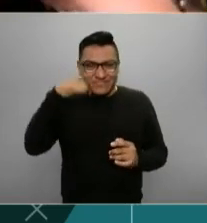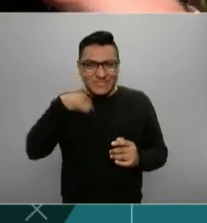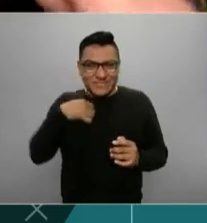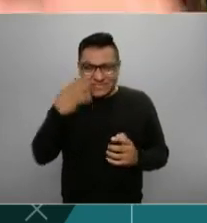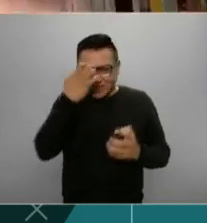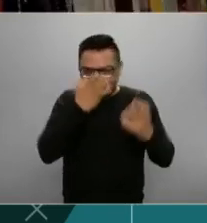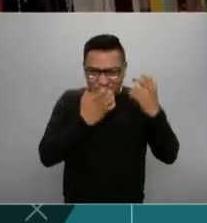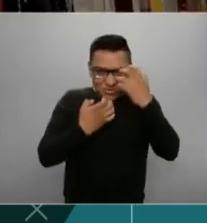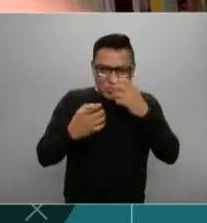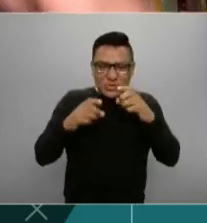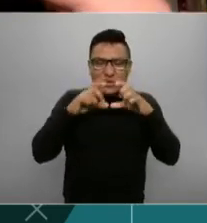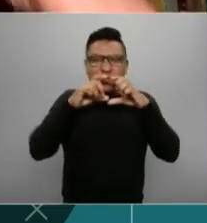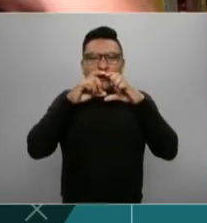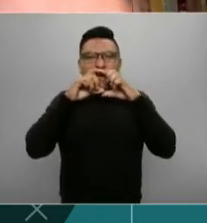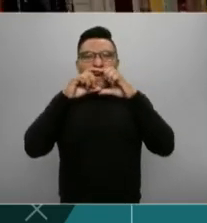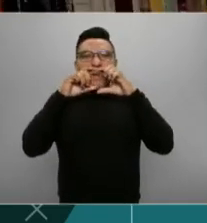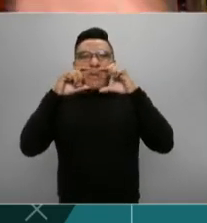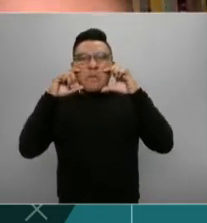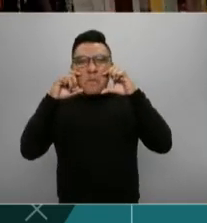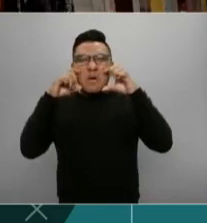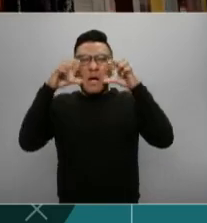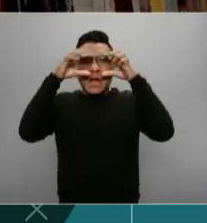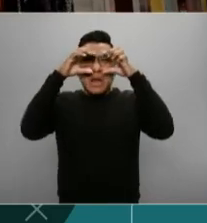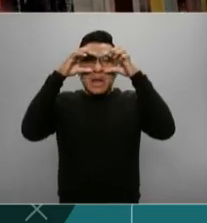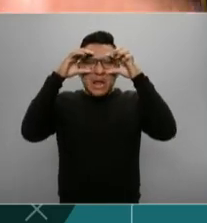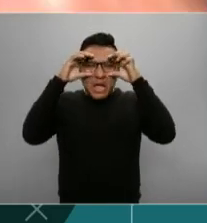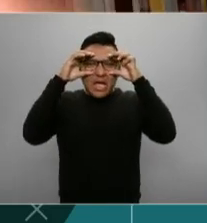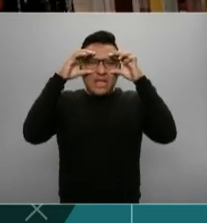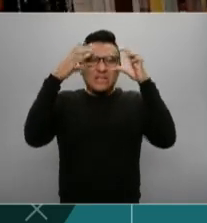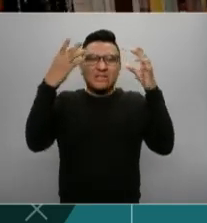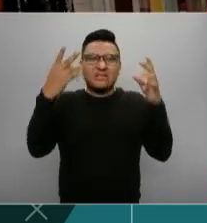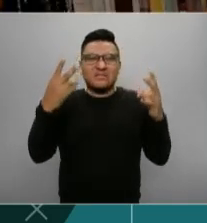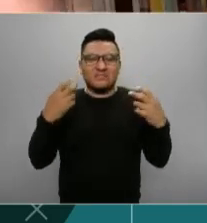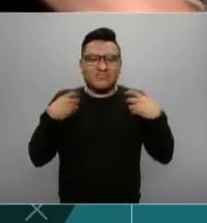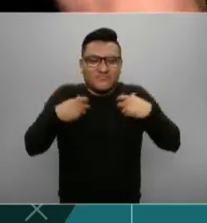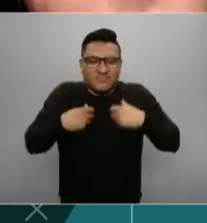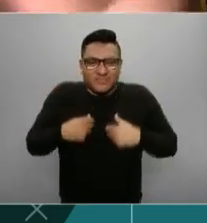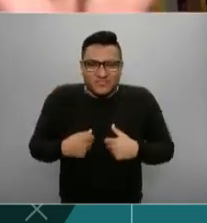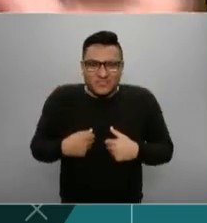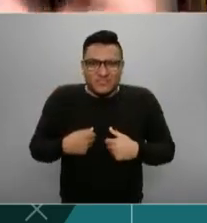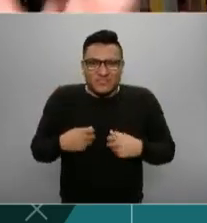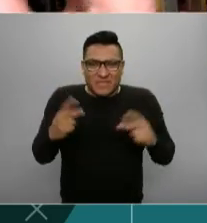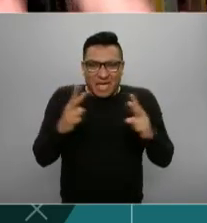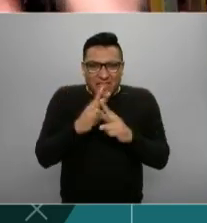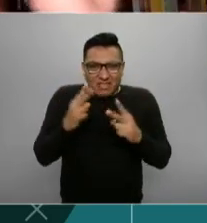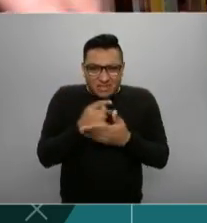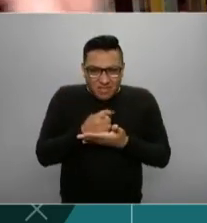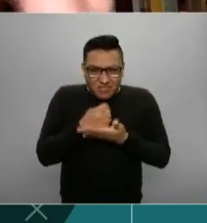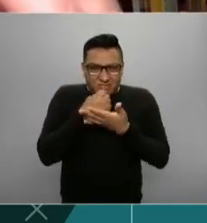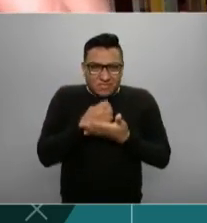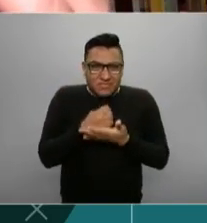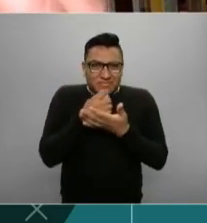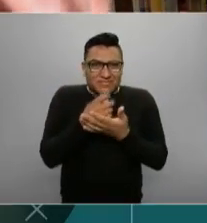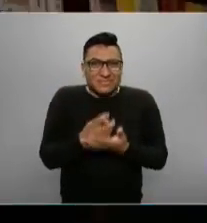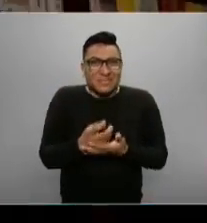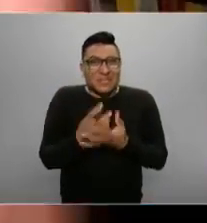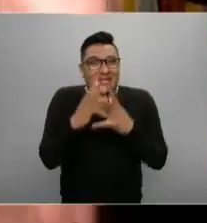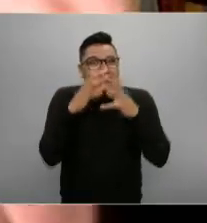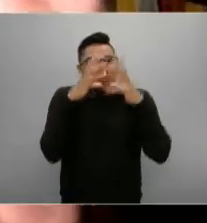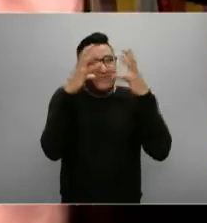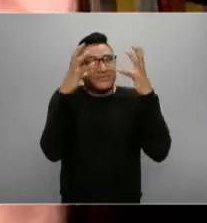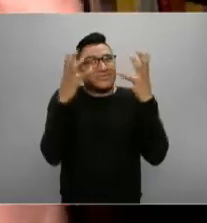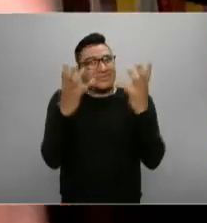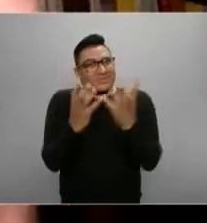cubrebocas, máscaras, lentes, batas, ventiladores. El mundo está en una